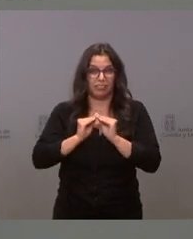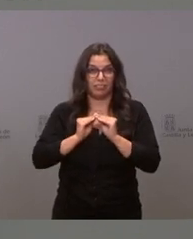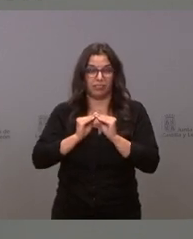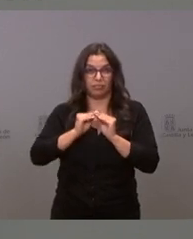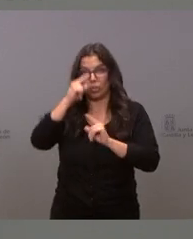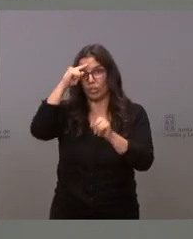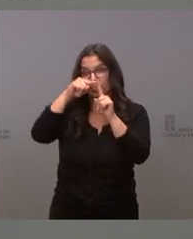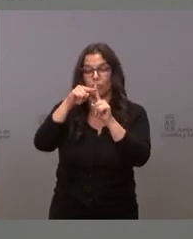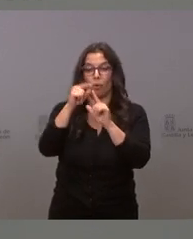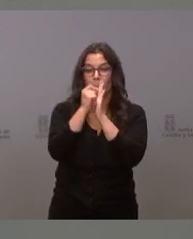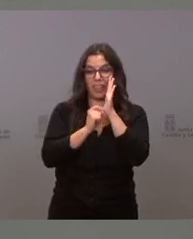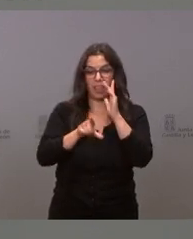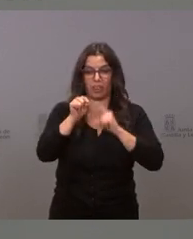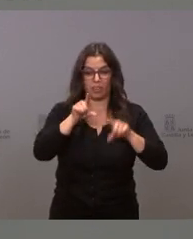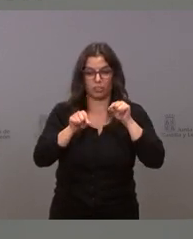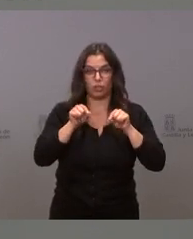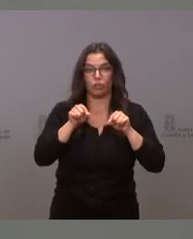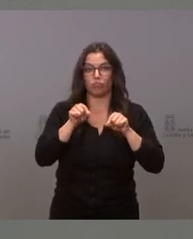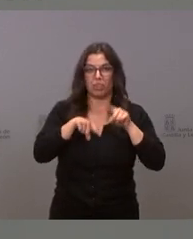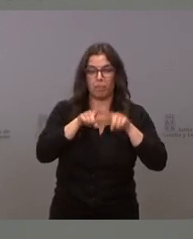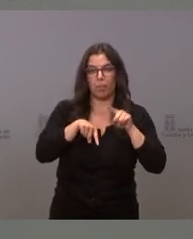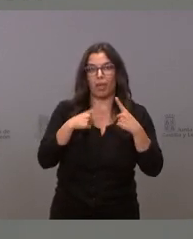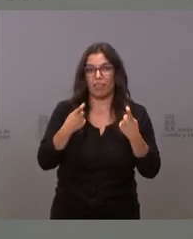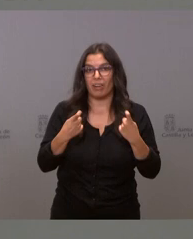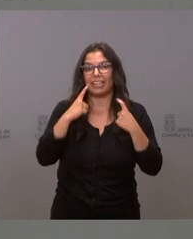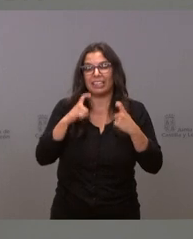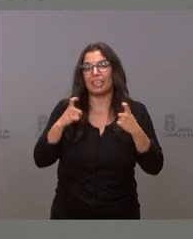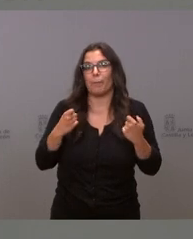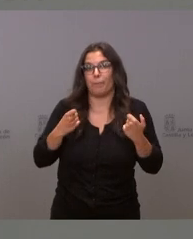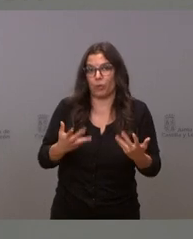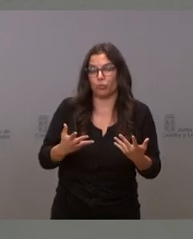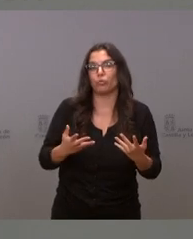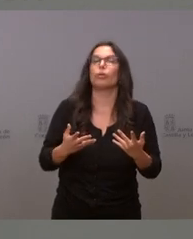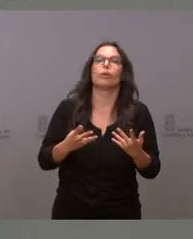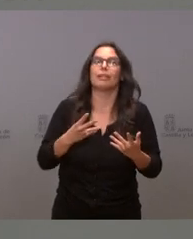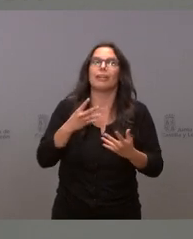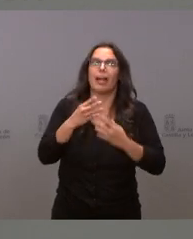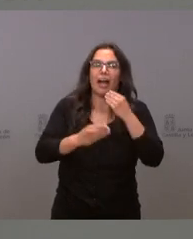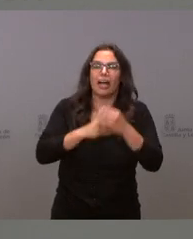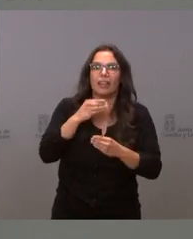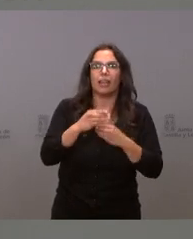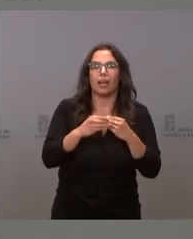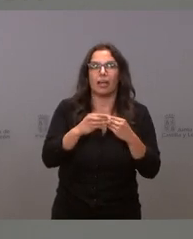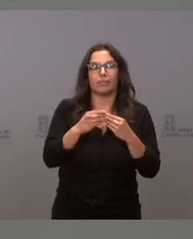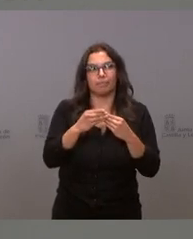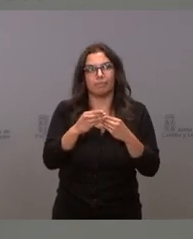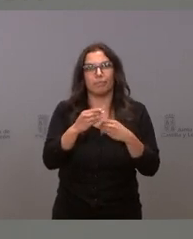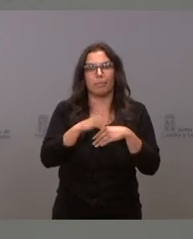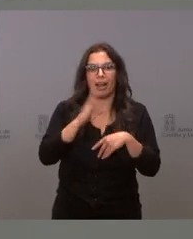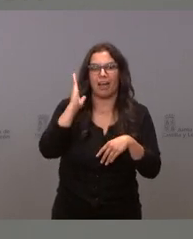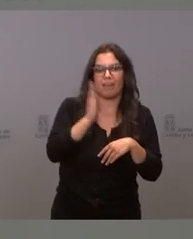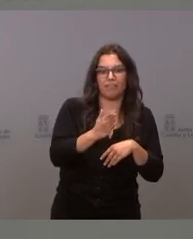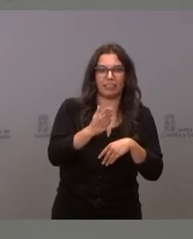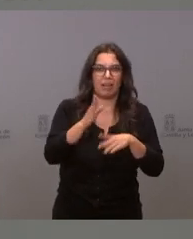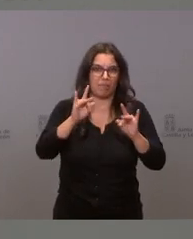tomar las medidas que sean necesarias lo antes posible y tomarlas de tal manera que no hagamos un daño inútil